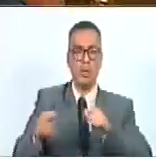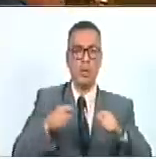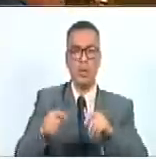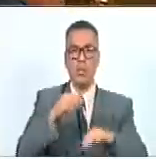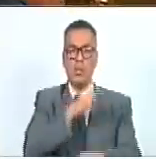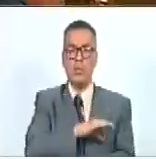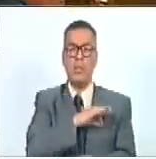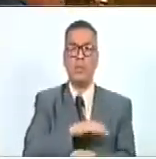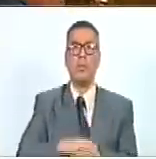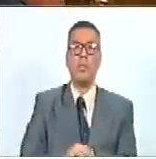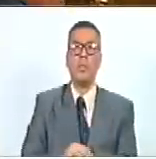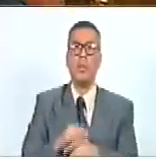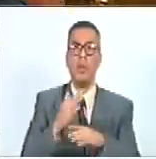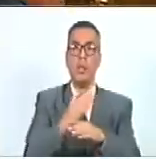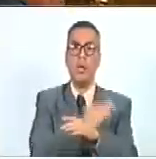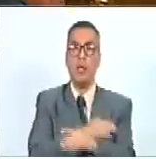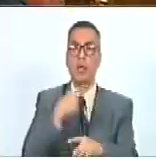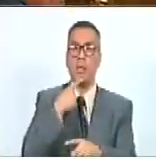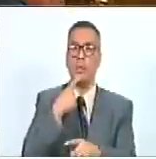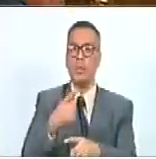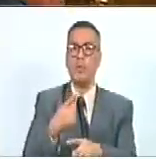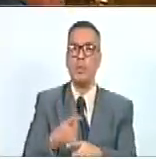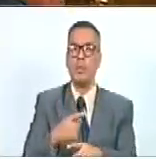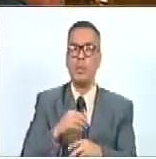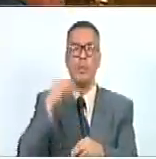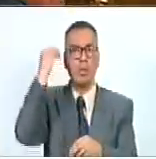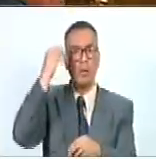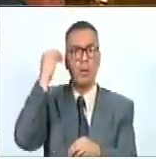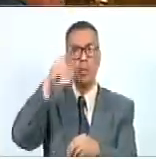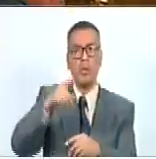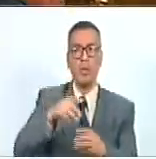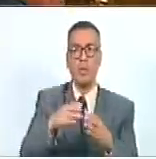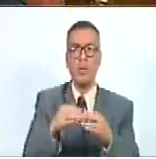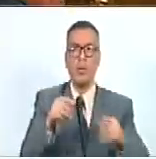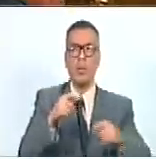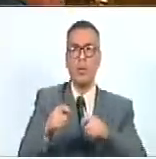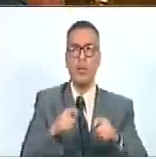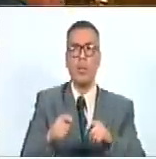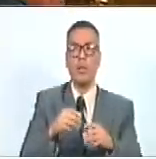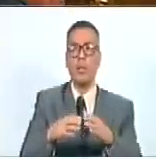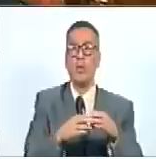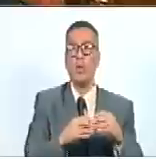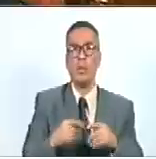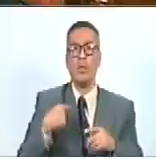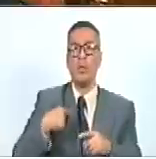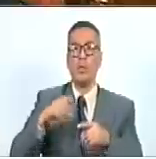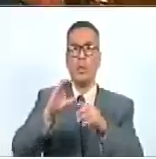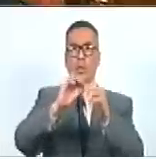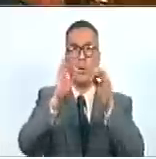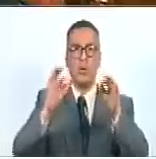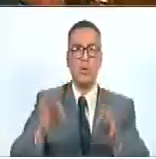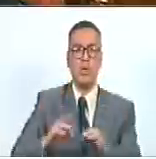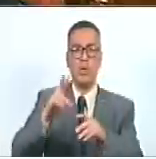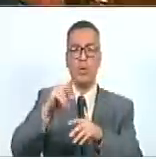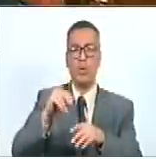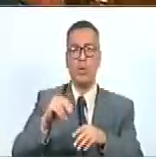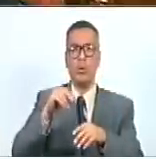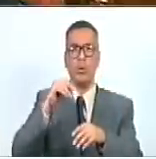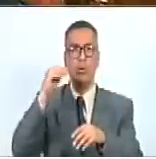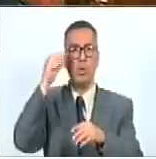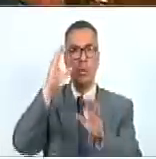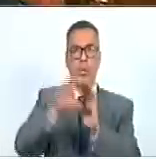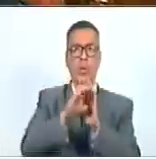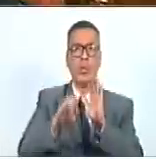Social. Lo anterior motivado a las consideraciones del ámbito de actuación de estructuras no consideradas en la